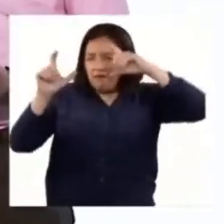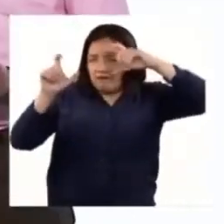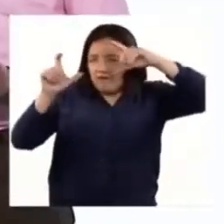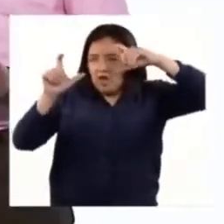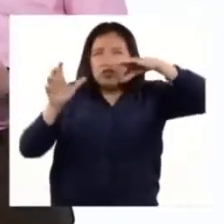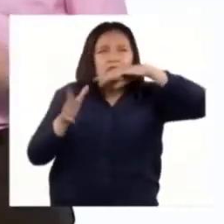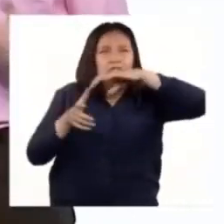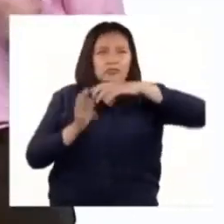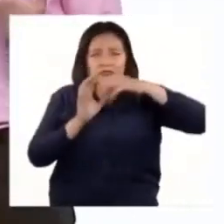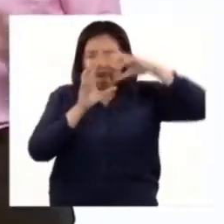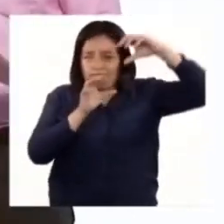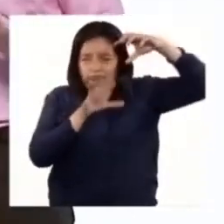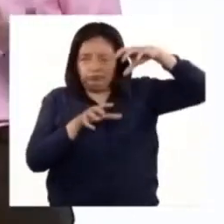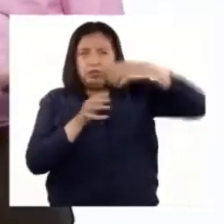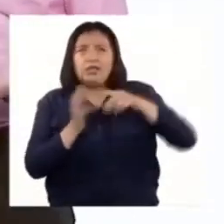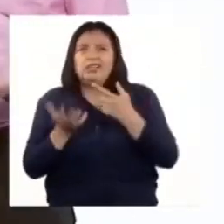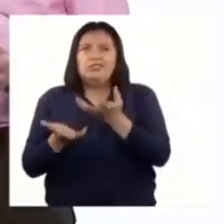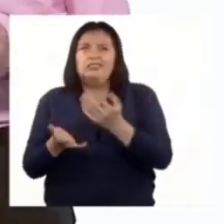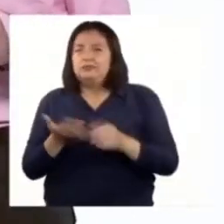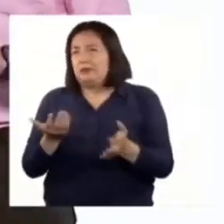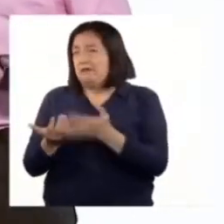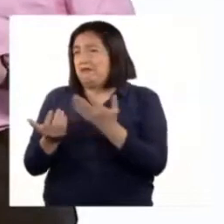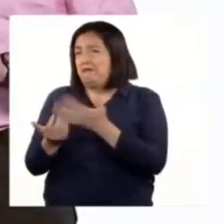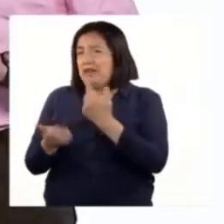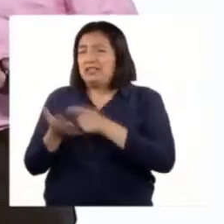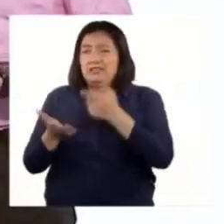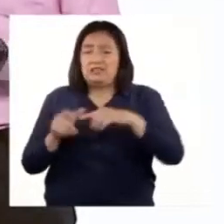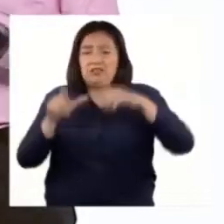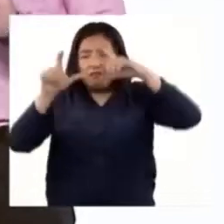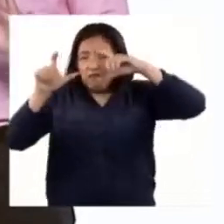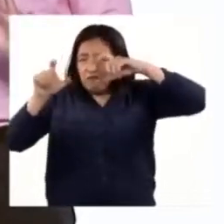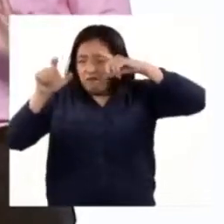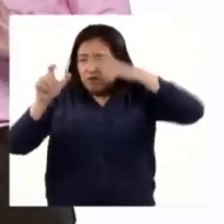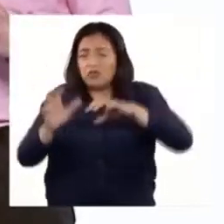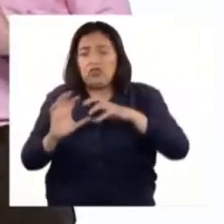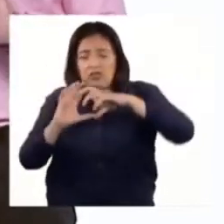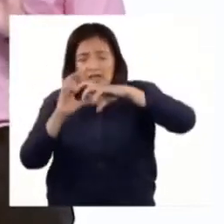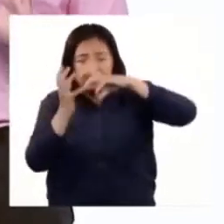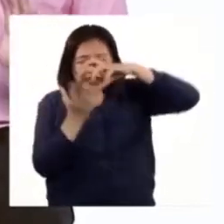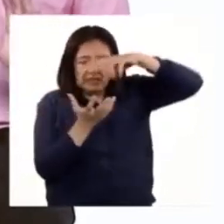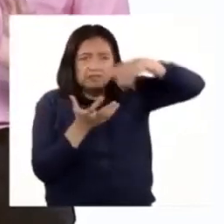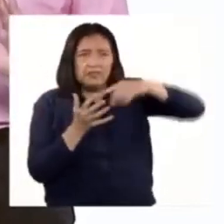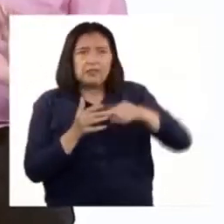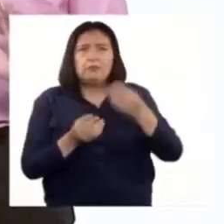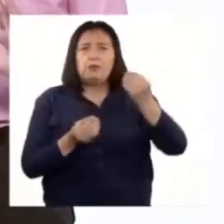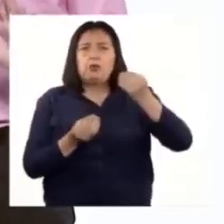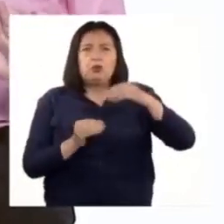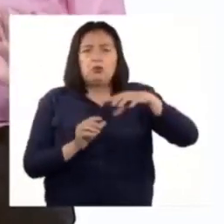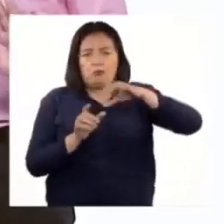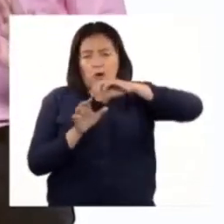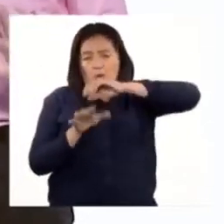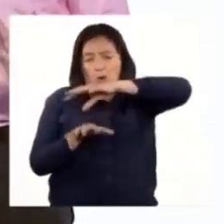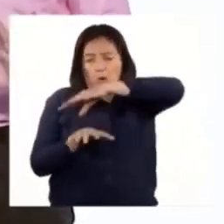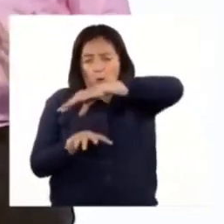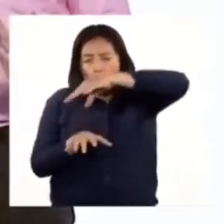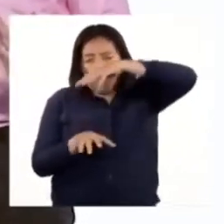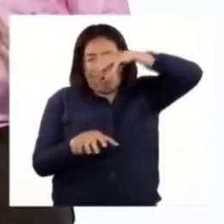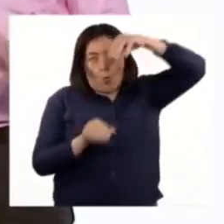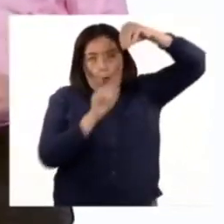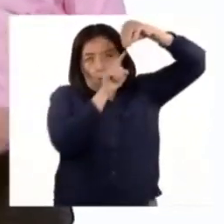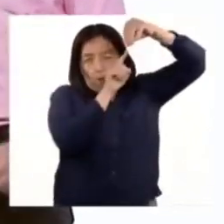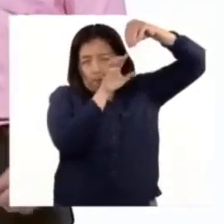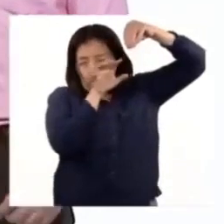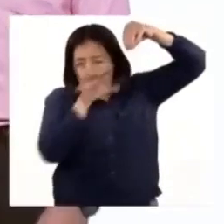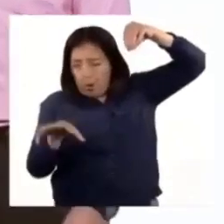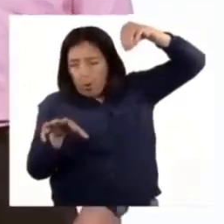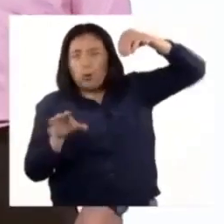satelitales. B. En términos simples, son fotografías de la Tierra, pero tomadas a una gran distancia,